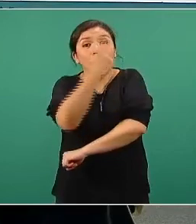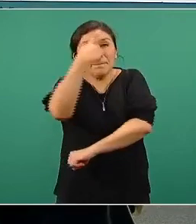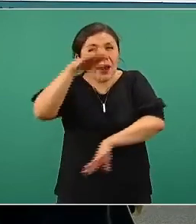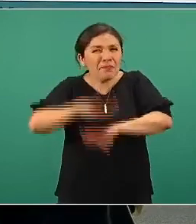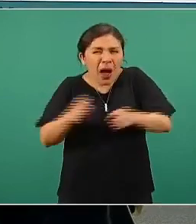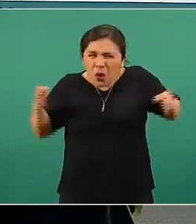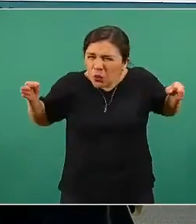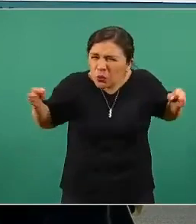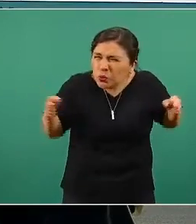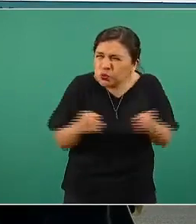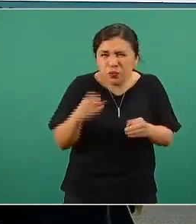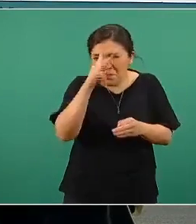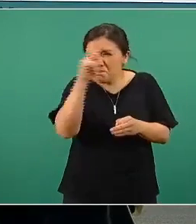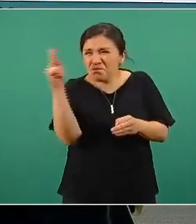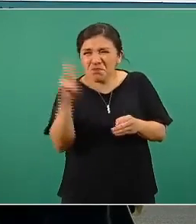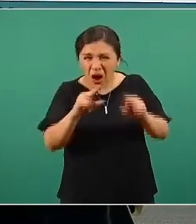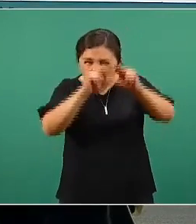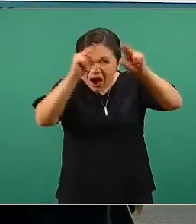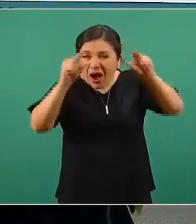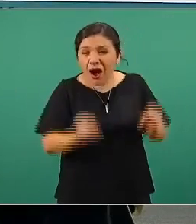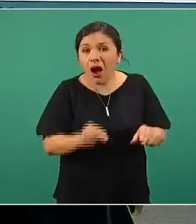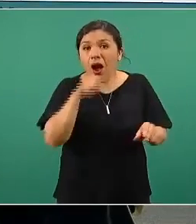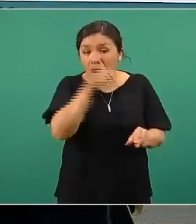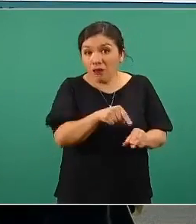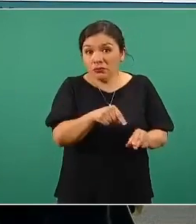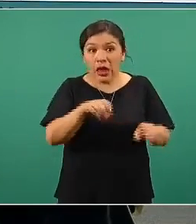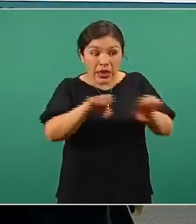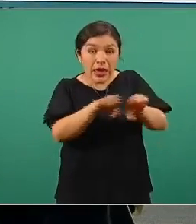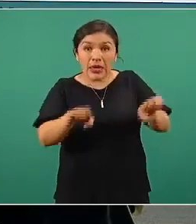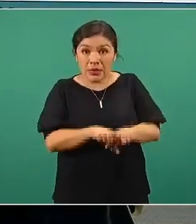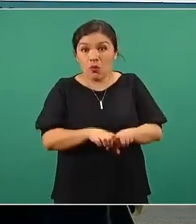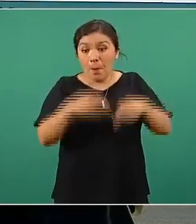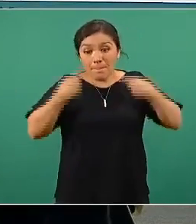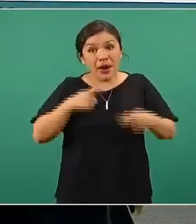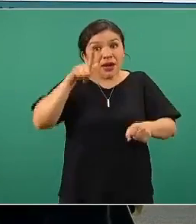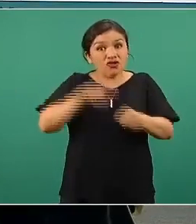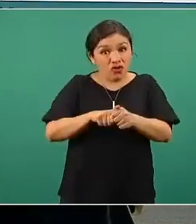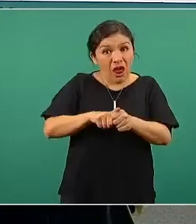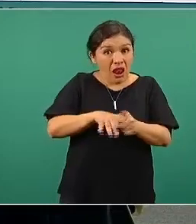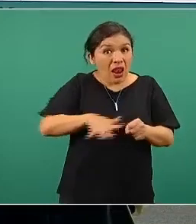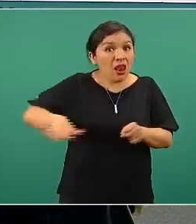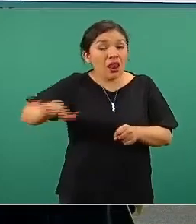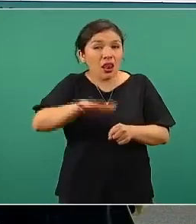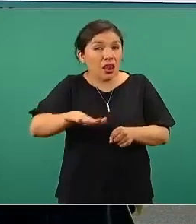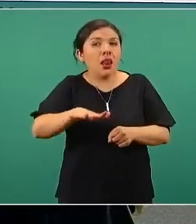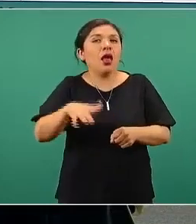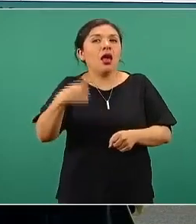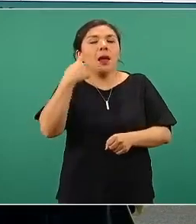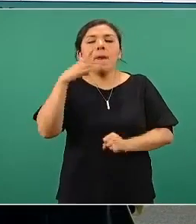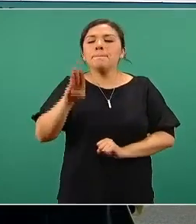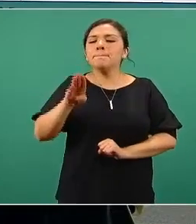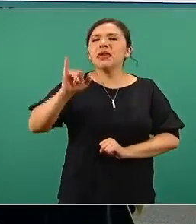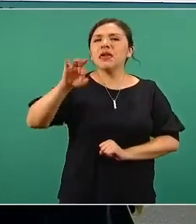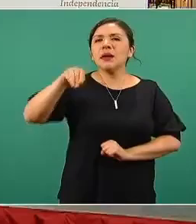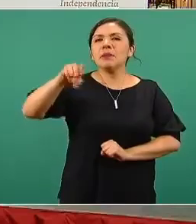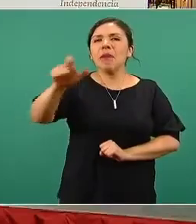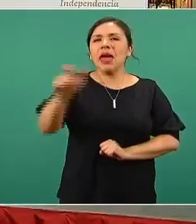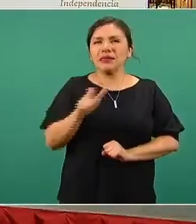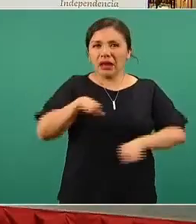ultracongelación, porque nuestros equipos humanos, particularmente los de Virmex,